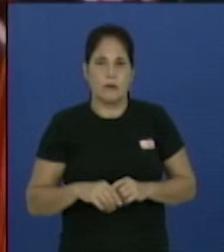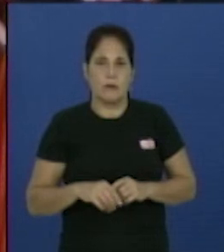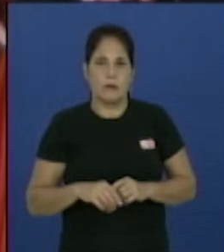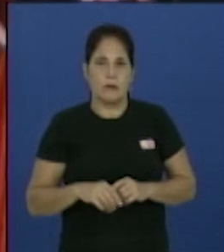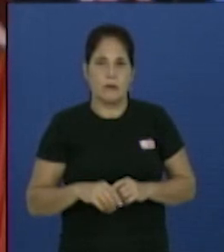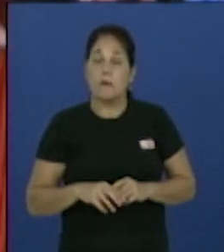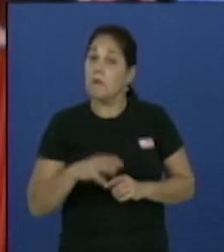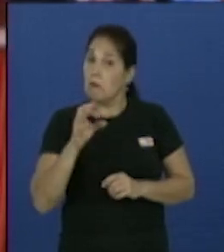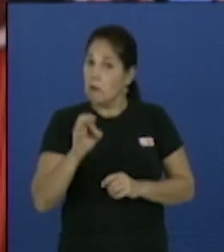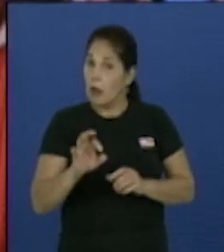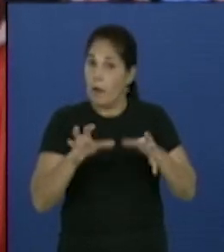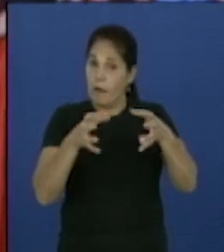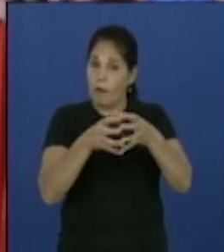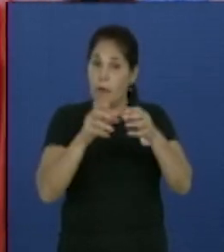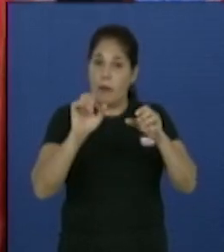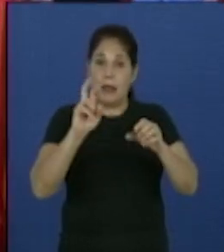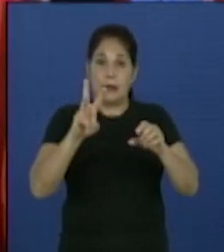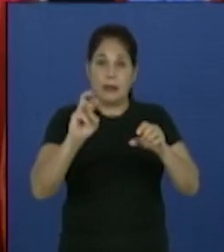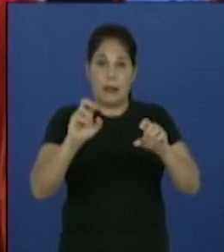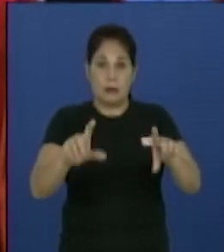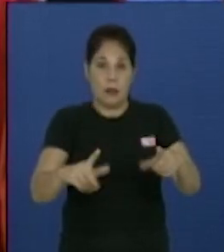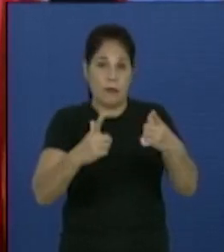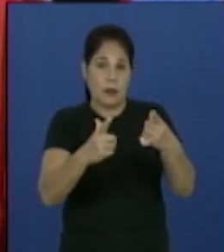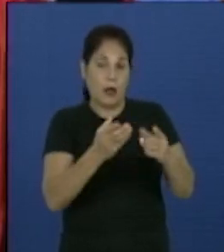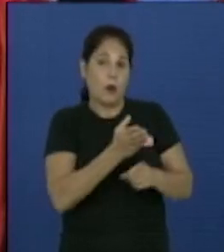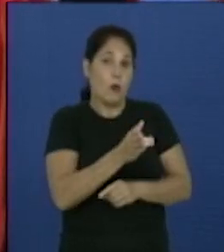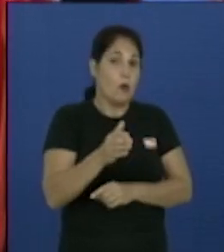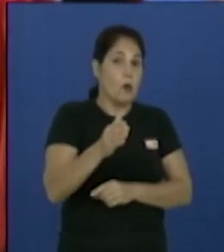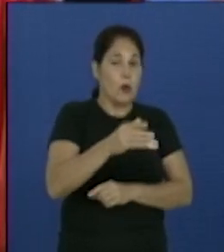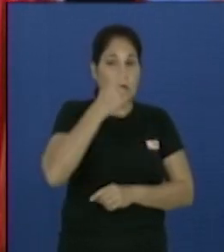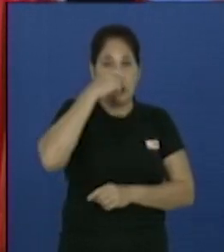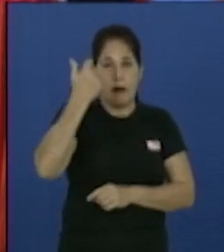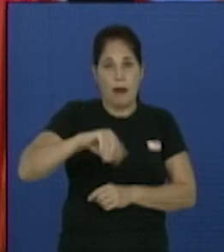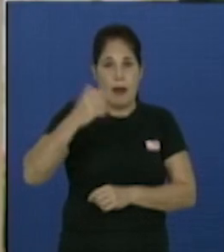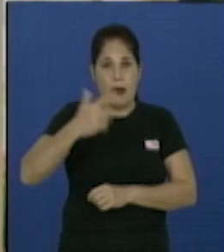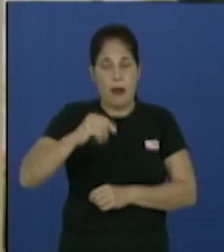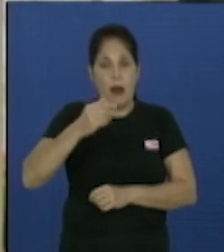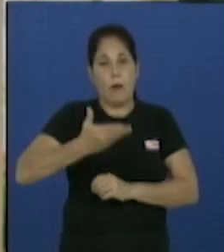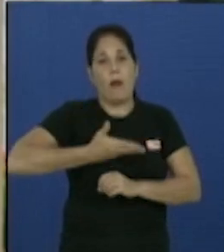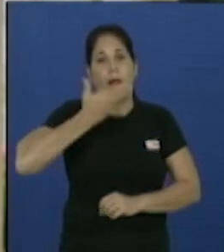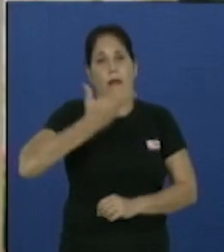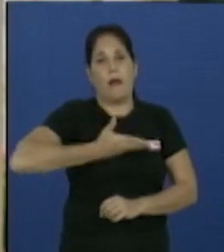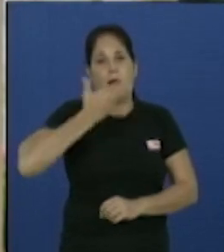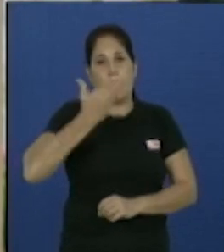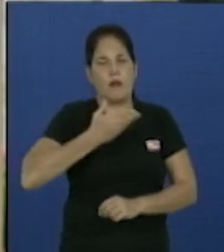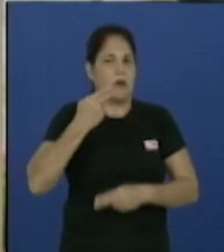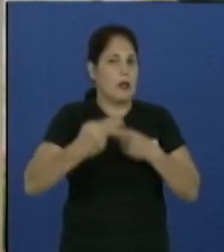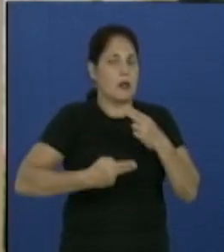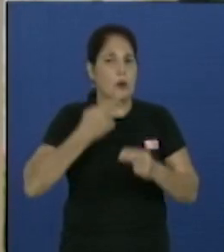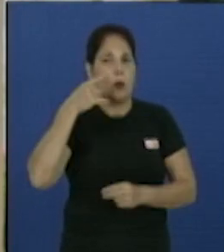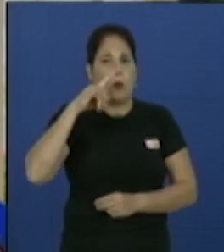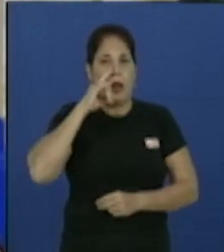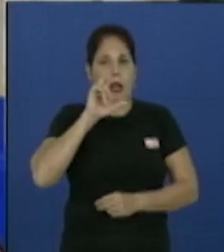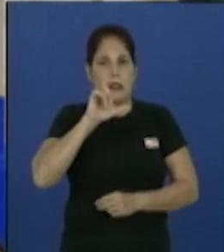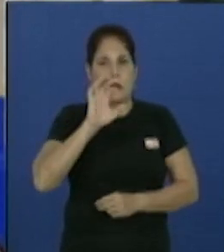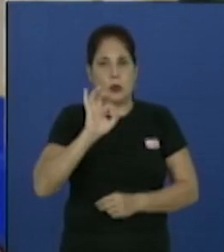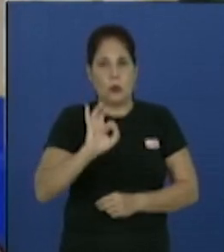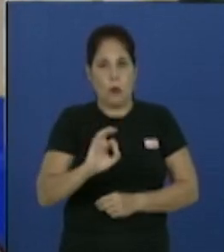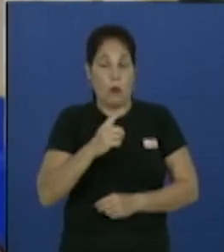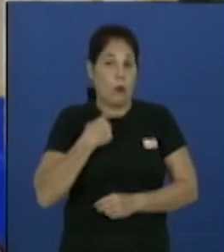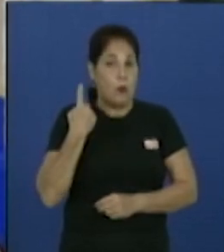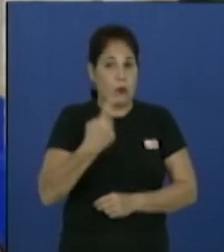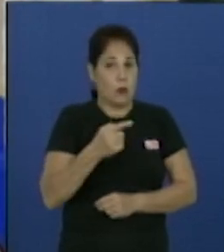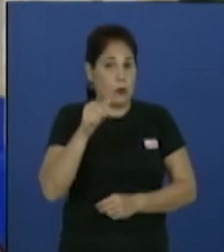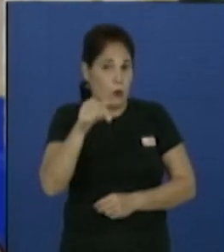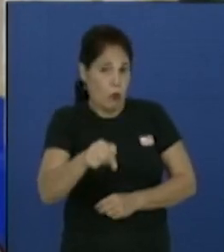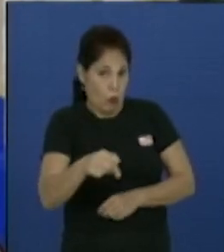en la conmemoración del 30 aniversario de la Ruta de las Personas Esclavizadas la declaratoria que hizo la UNESCO. Y estamos